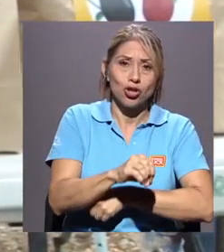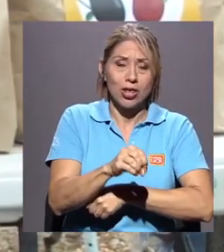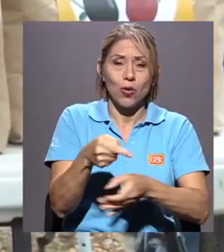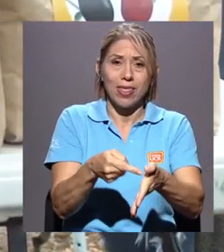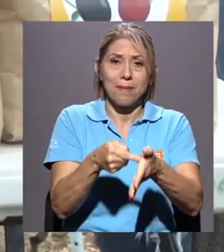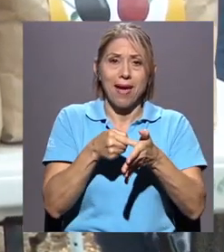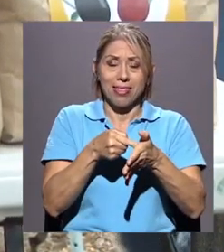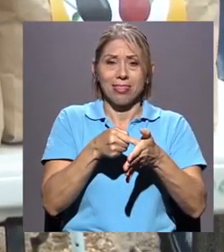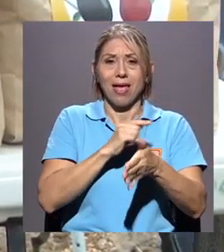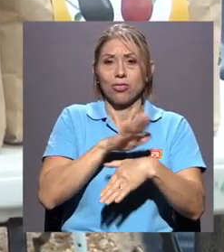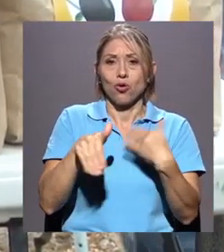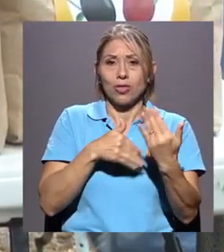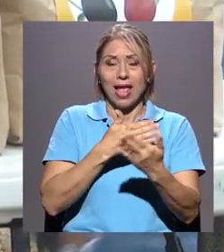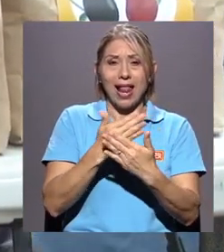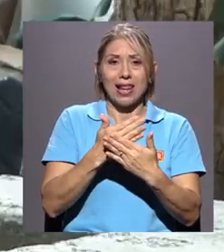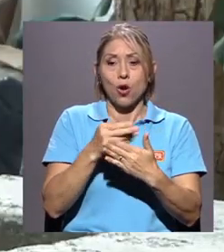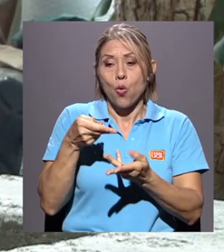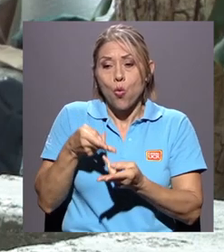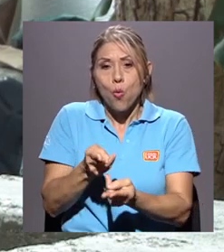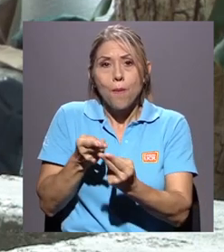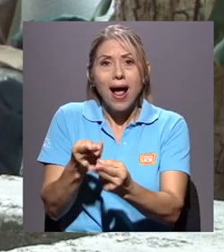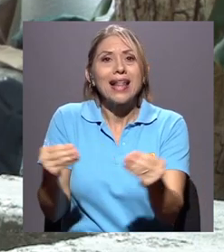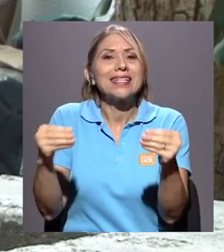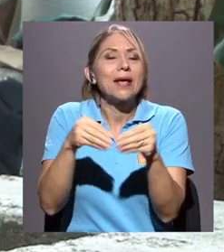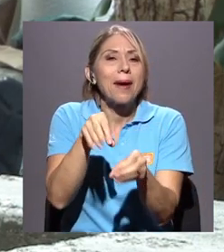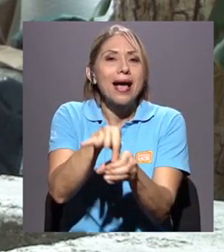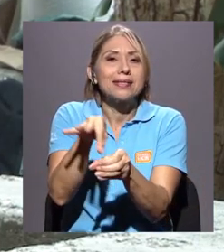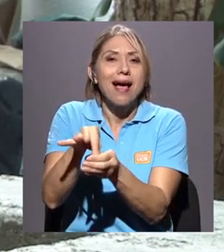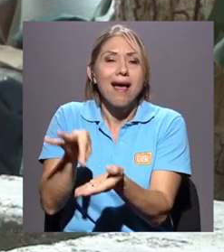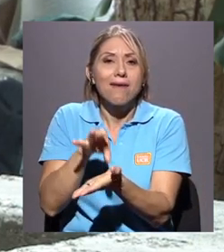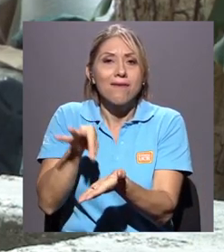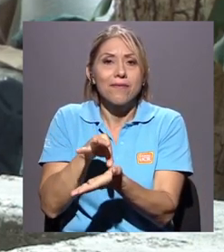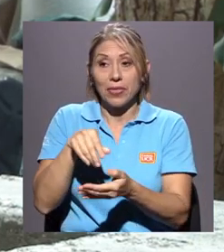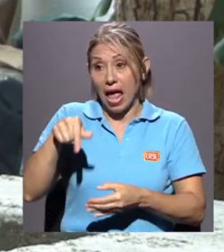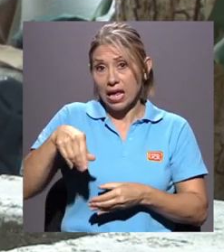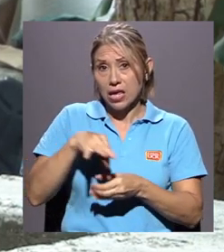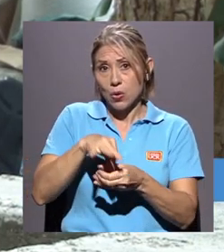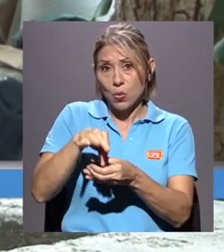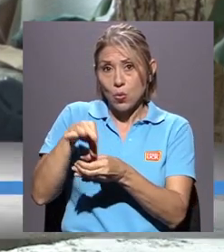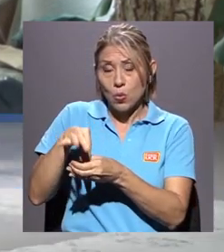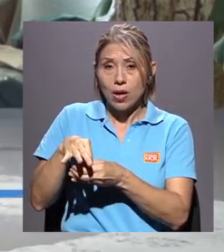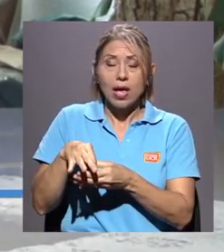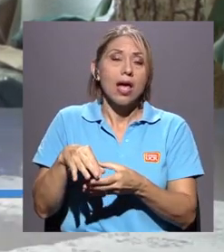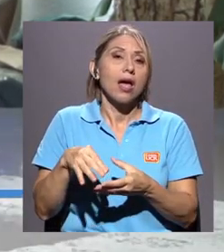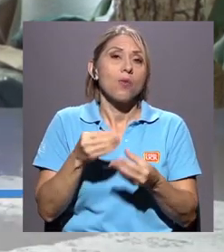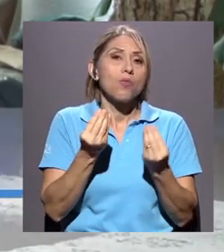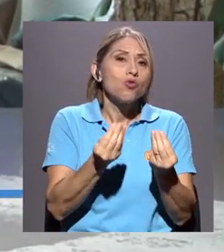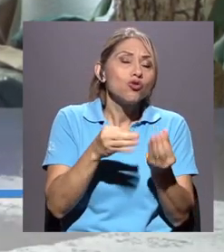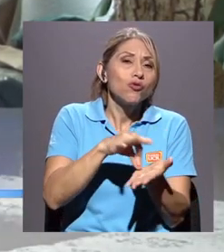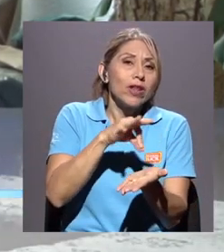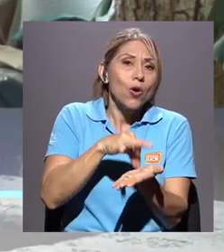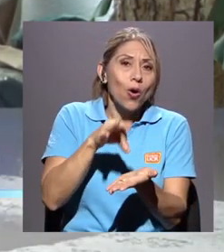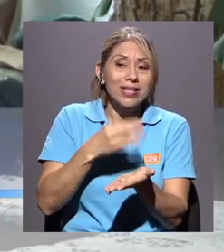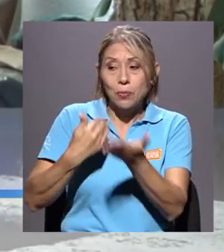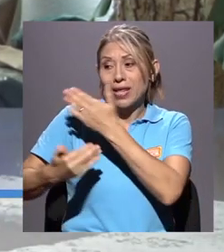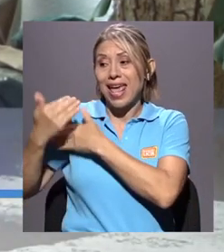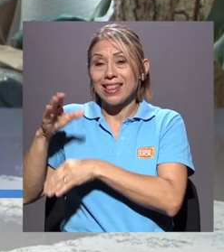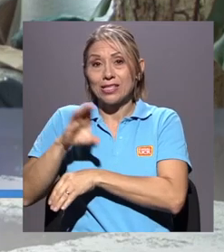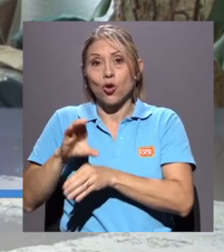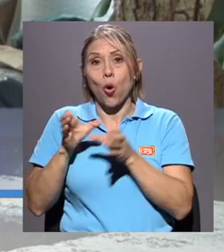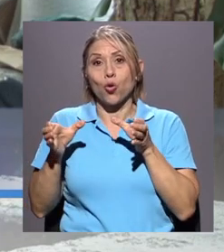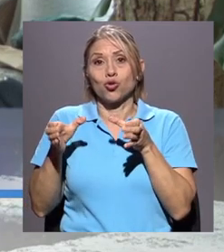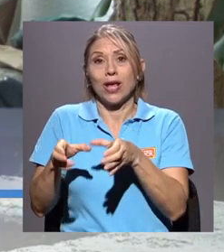productor. Se producían muchos frijoles porque el Consejo Nacional de Producción acopiaba todo el producto,